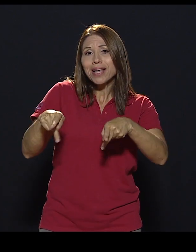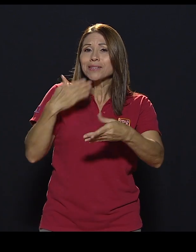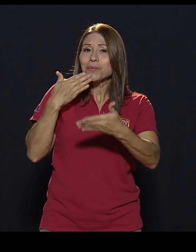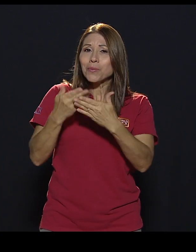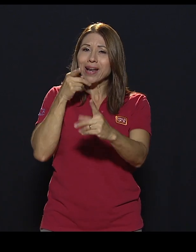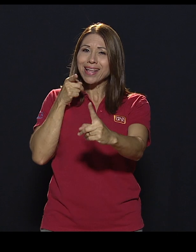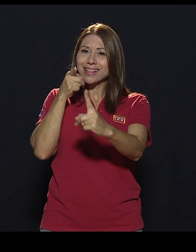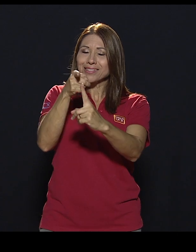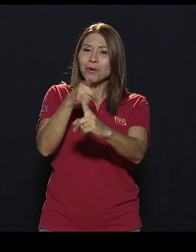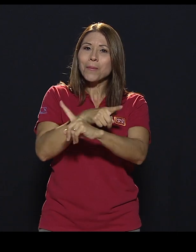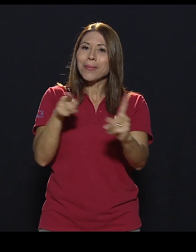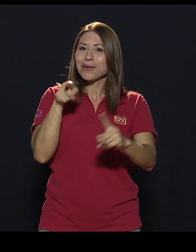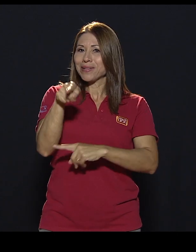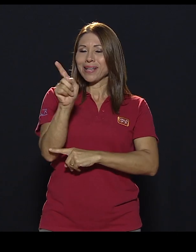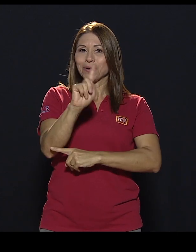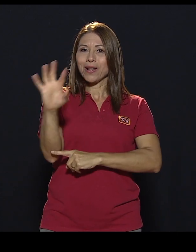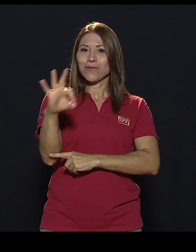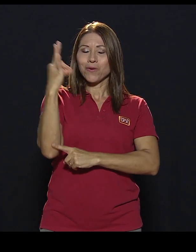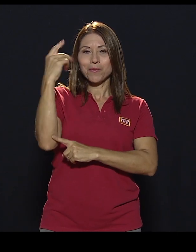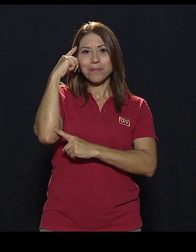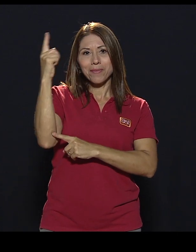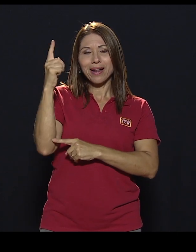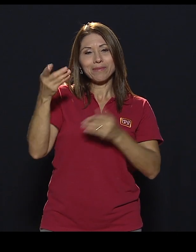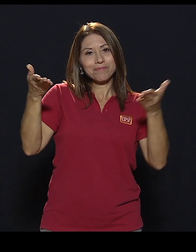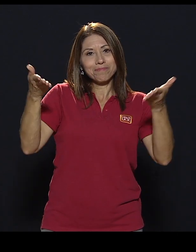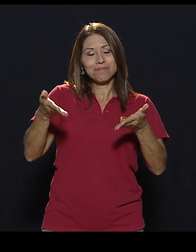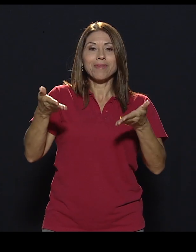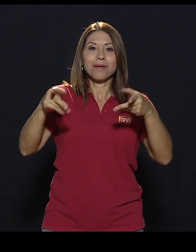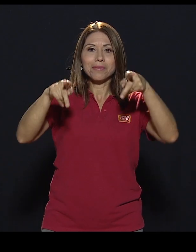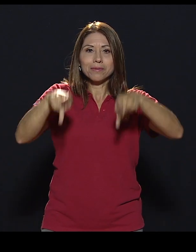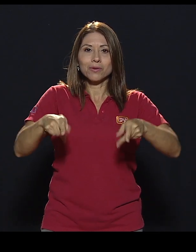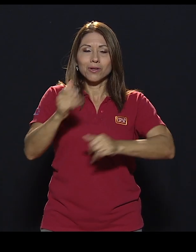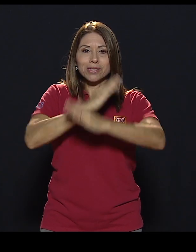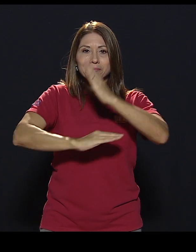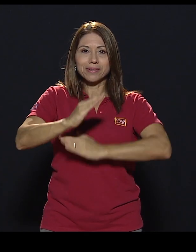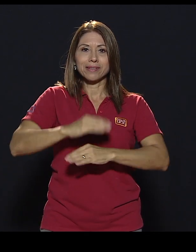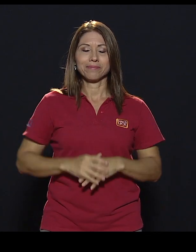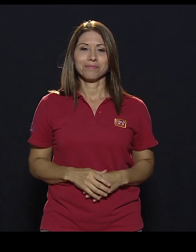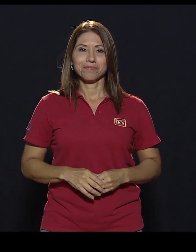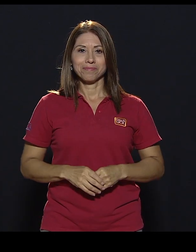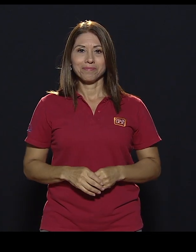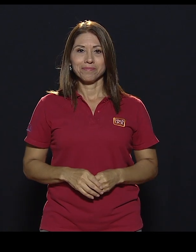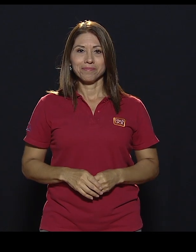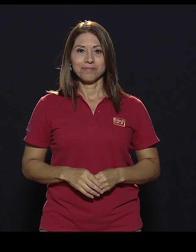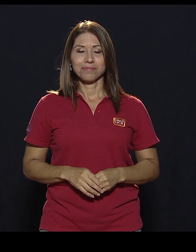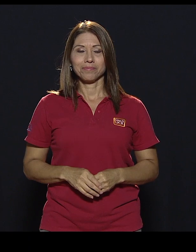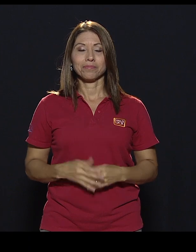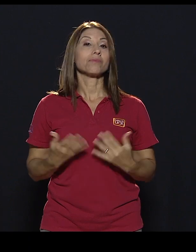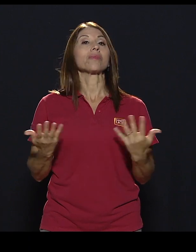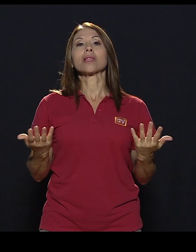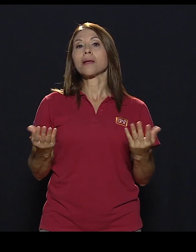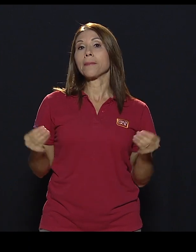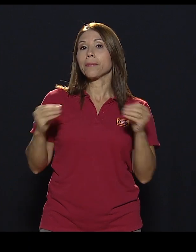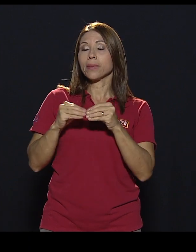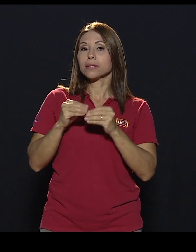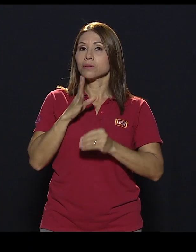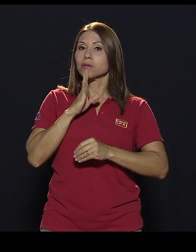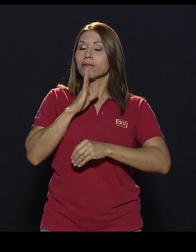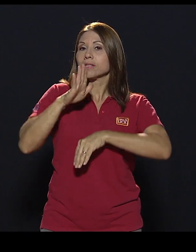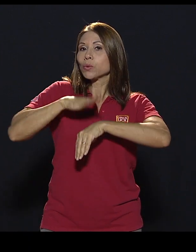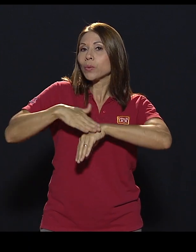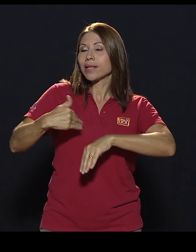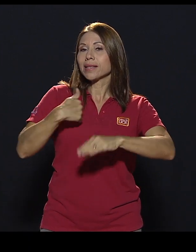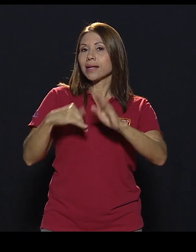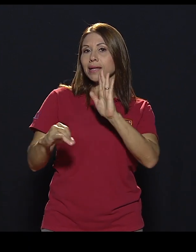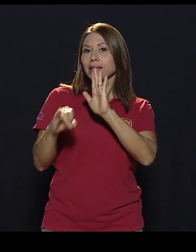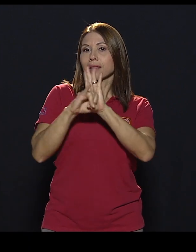de hacerlo, pero no es la manera para presentarse a una persona con discapacidad. Y más cuando se habla de tener una